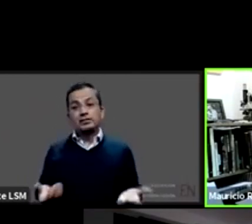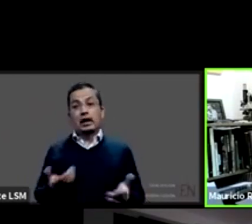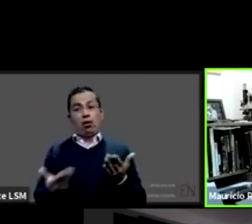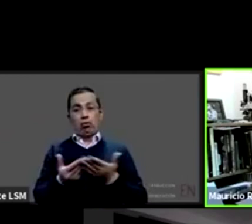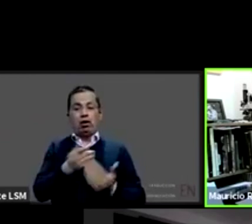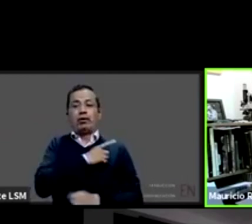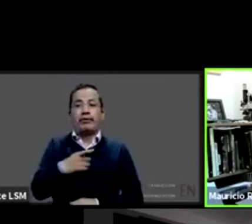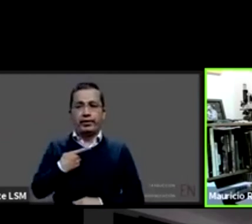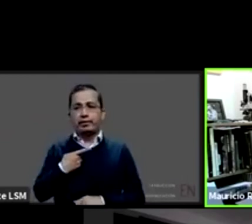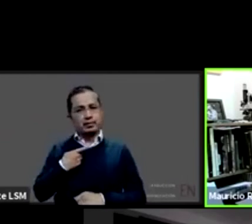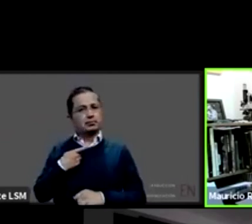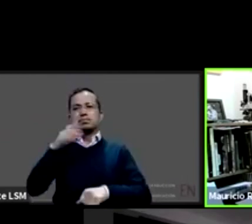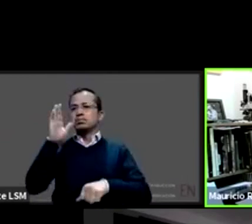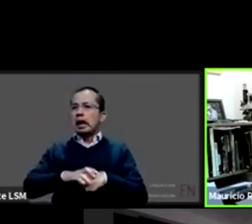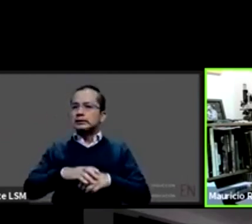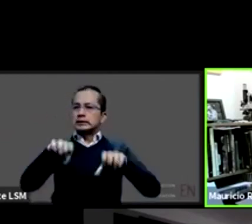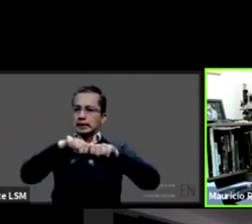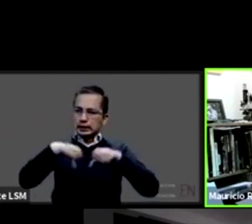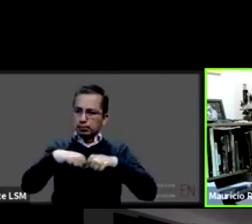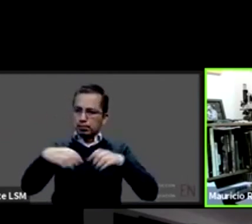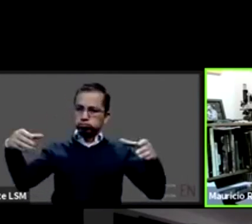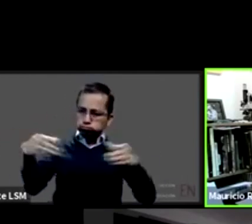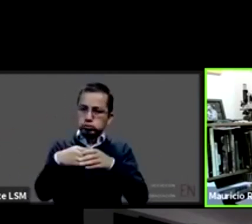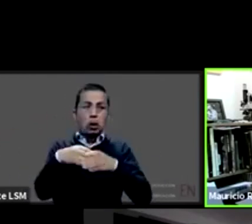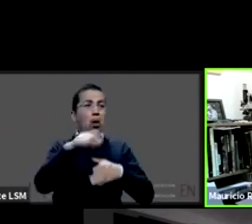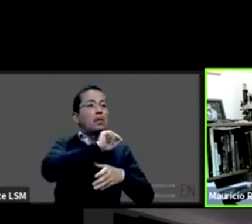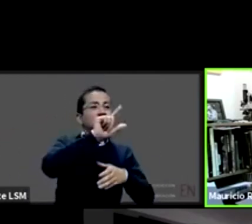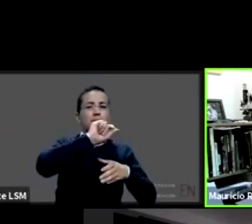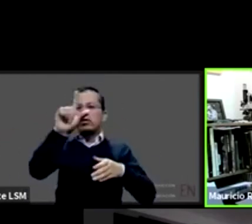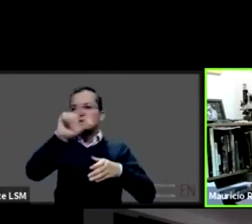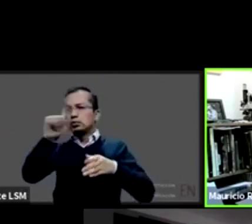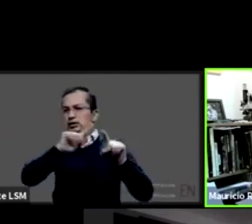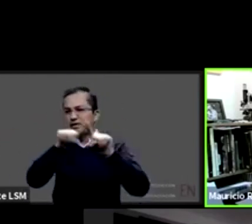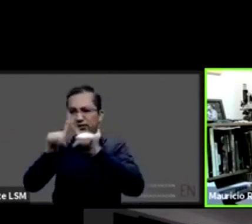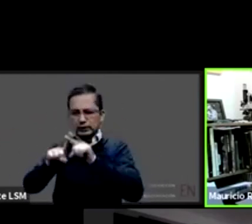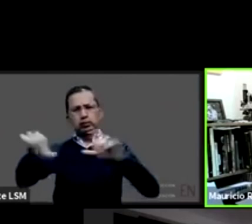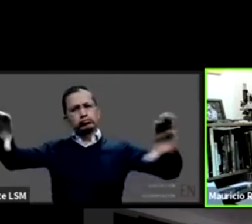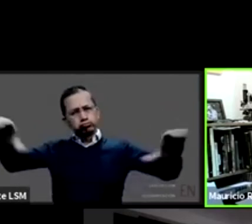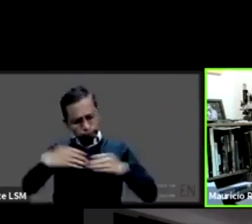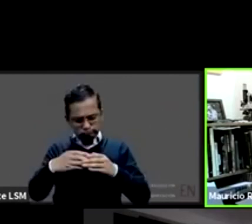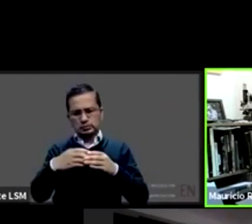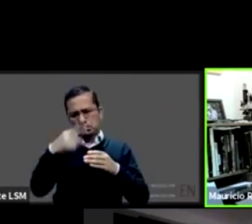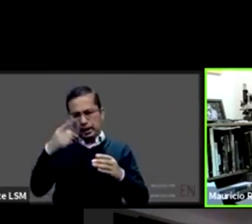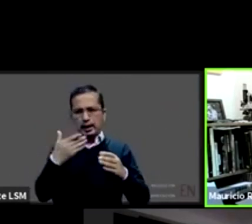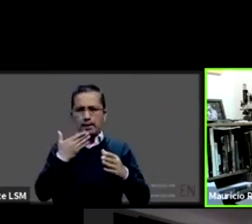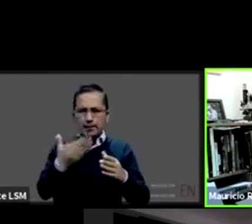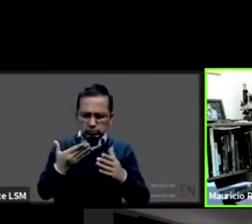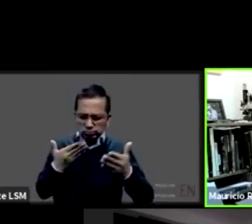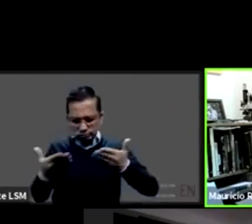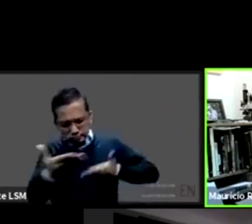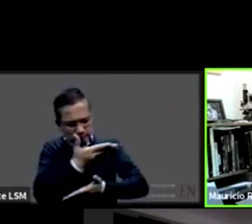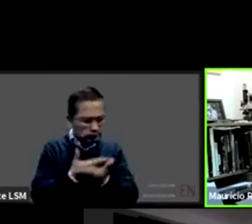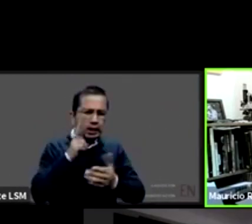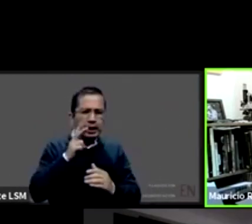tiempo de hacer equipos multidisciplinarios y de pues sacar toda la evidencia y replicar las